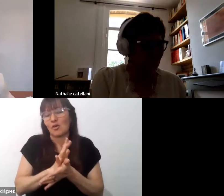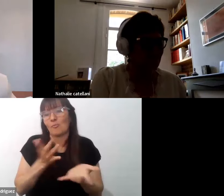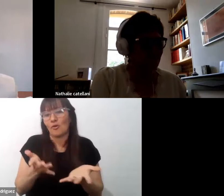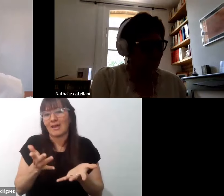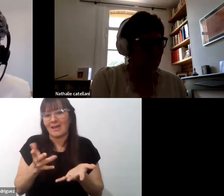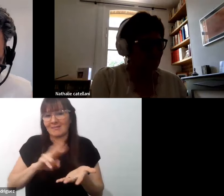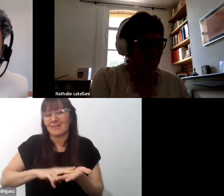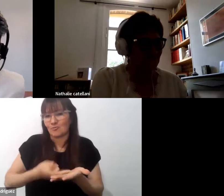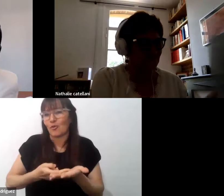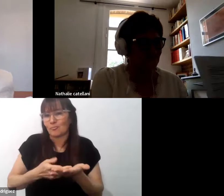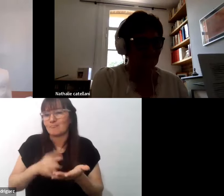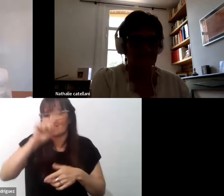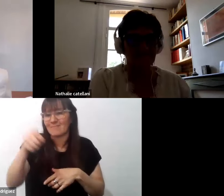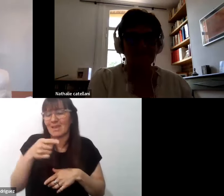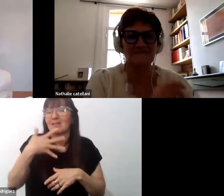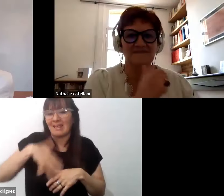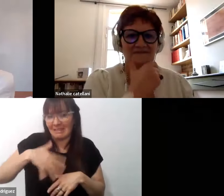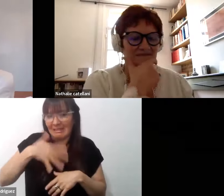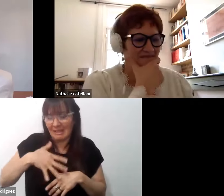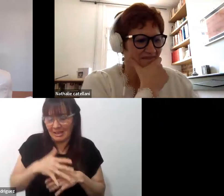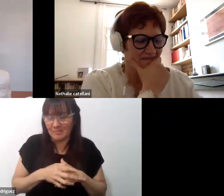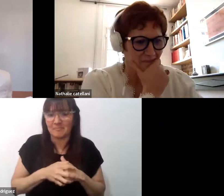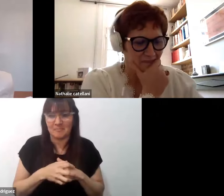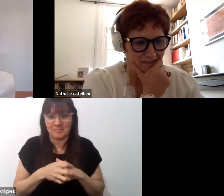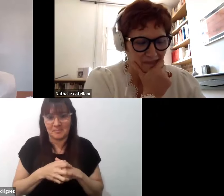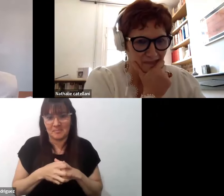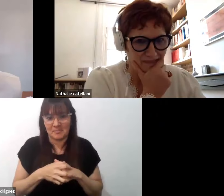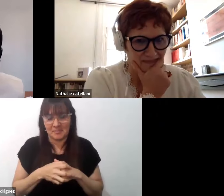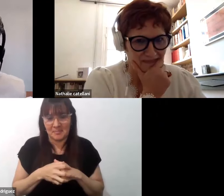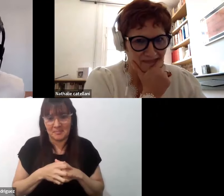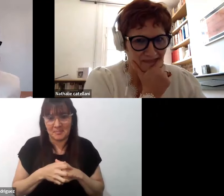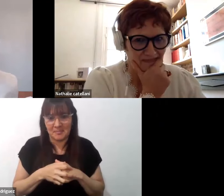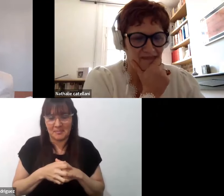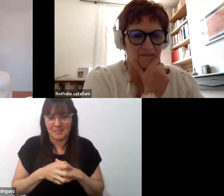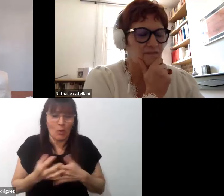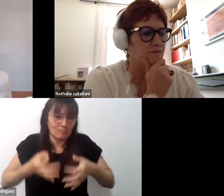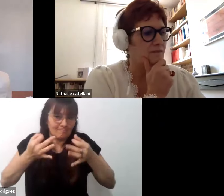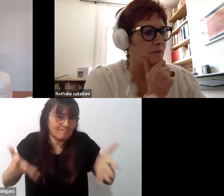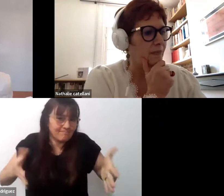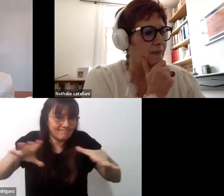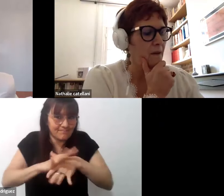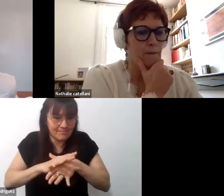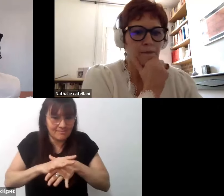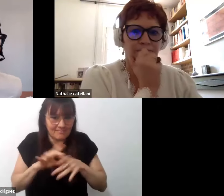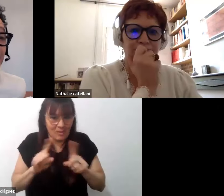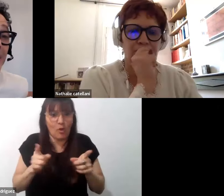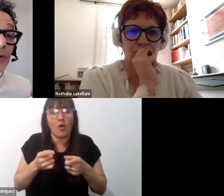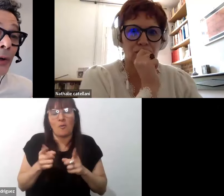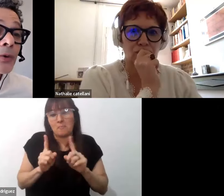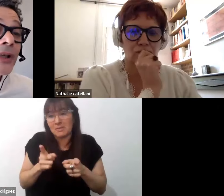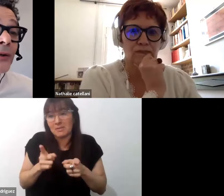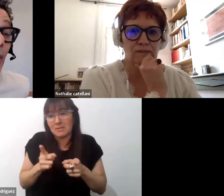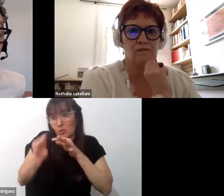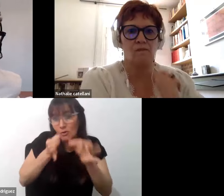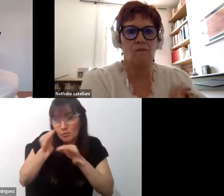mutuo que renuncia a cualquier perfección. Cuando conversamos siempre estamos